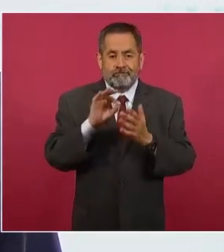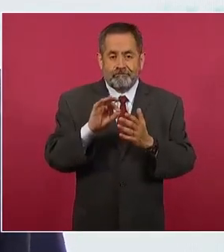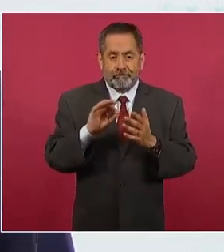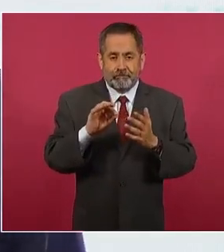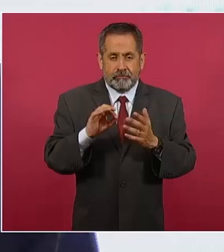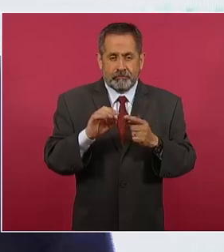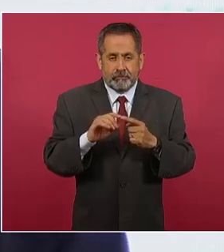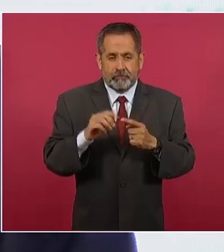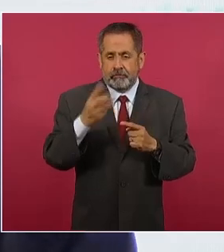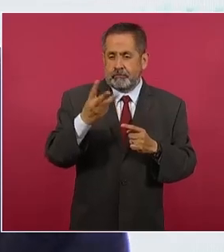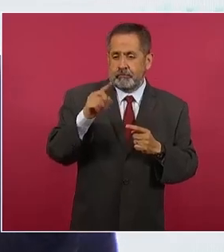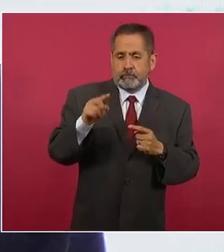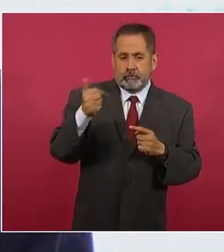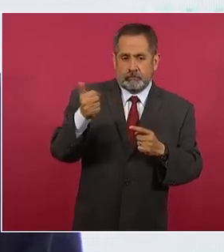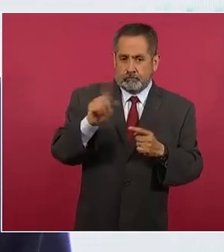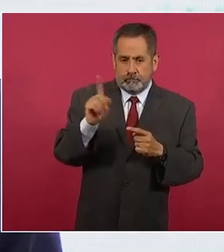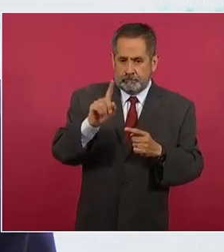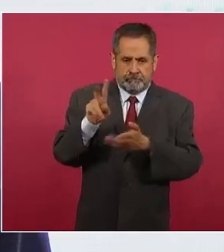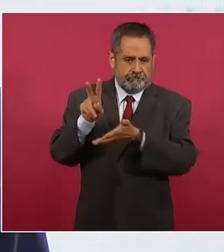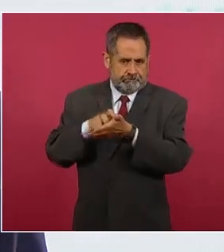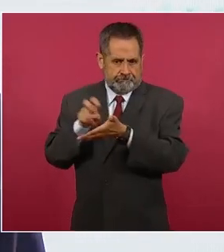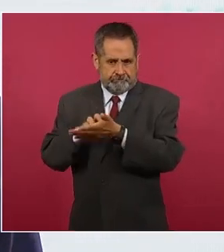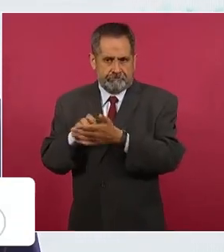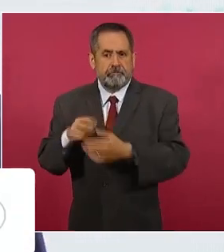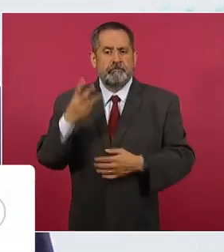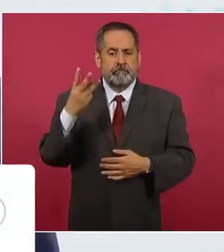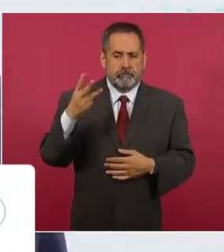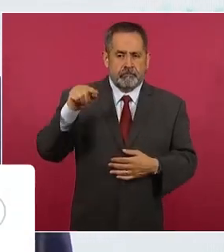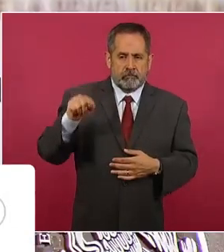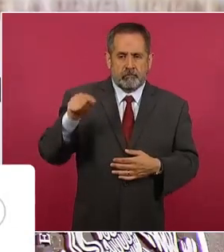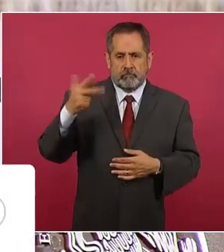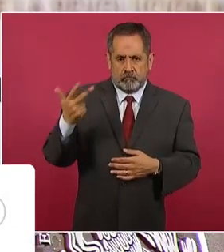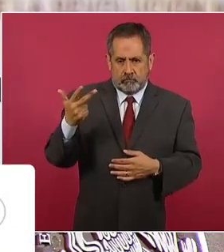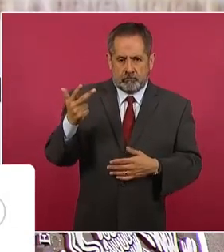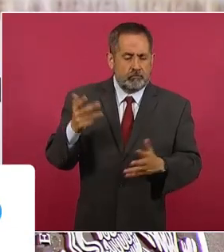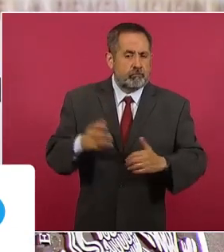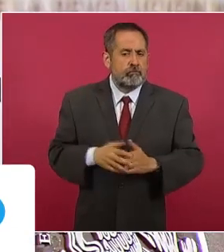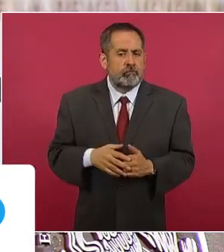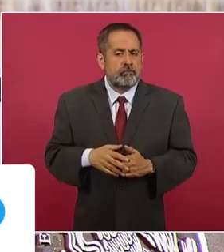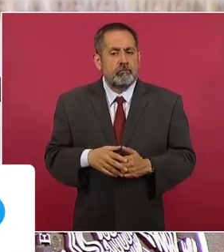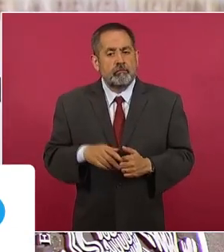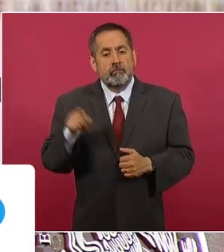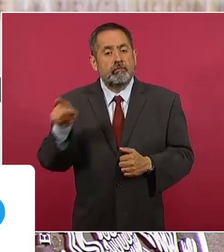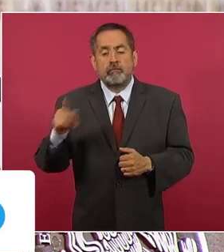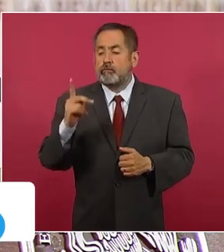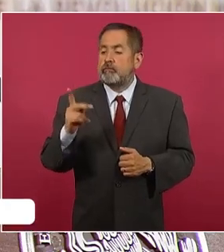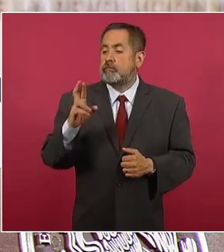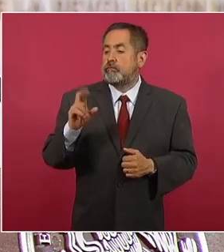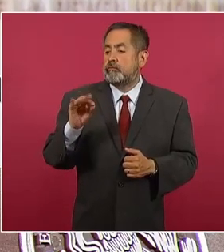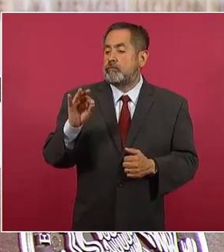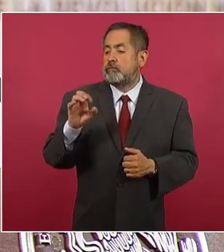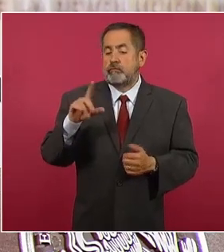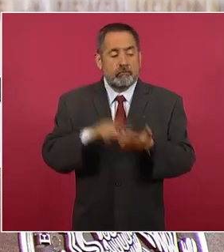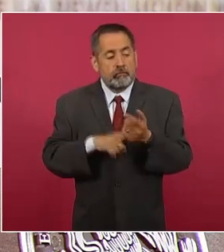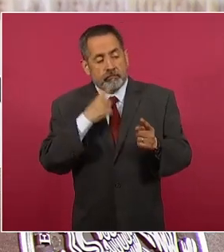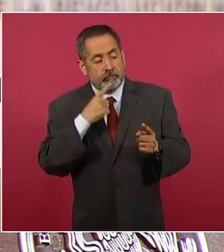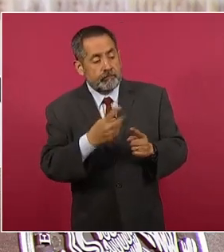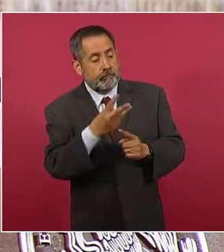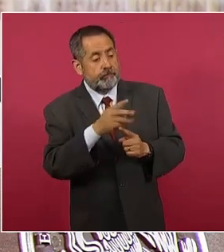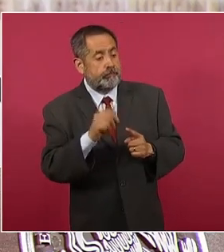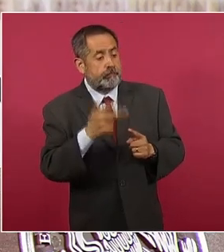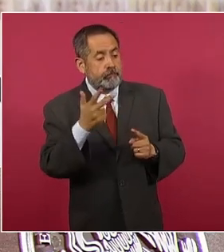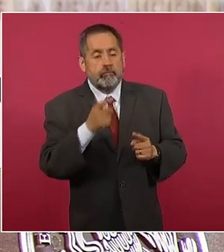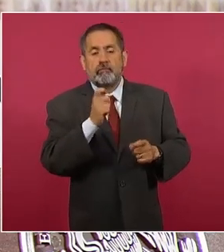3.6 como está ahí, ya lo corrijo, 3.8, y la canasta Profeco de ese 3.8 casi